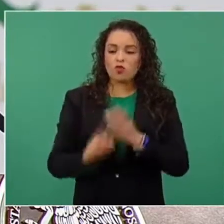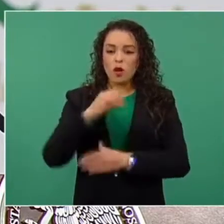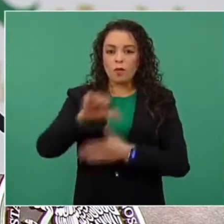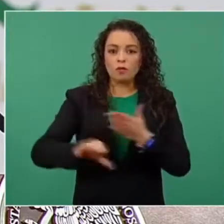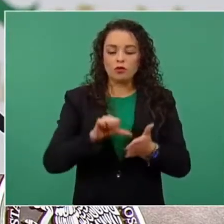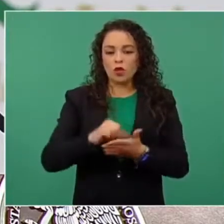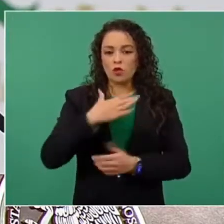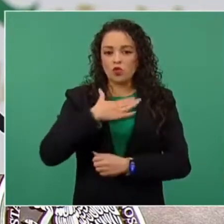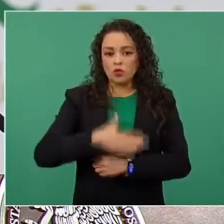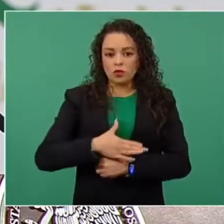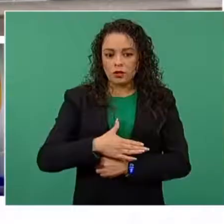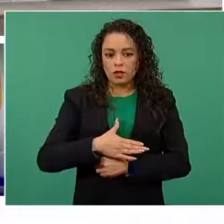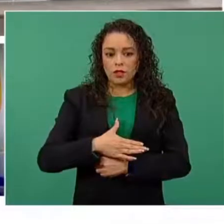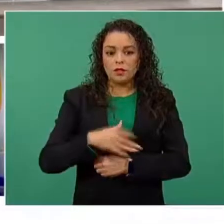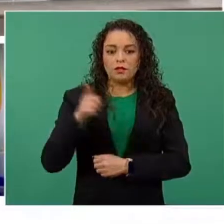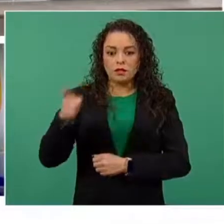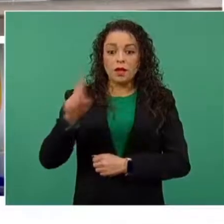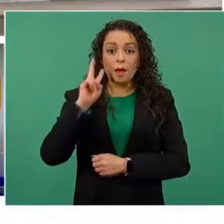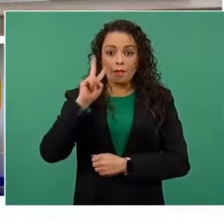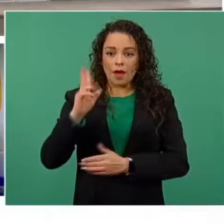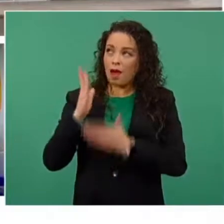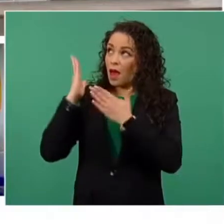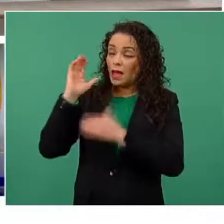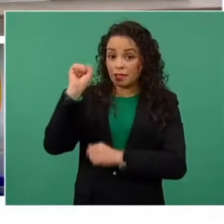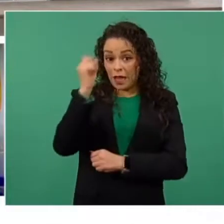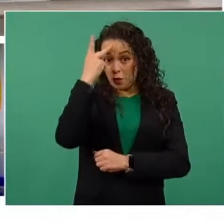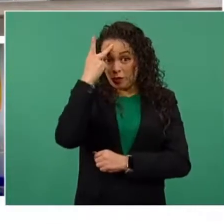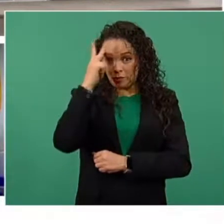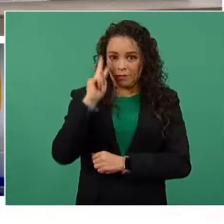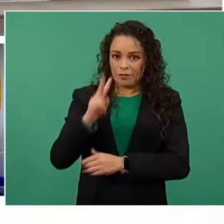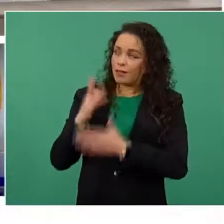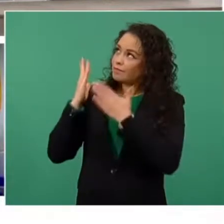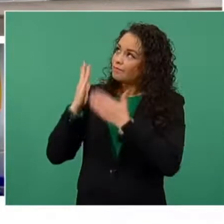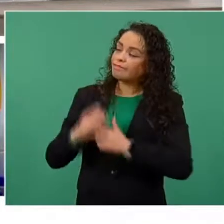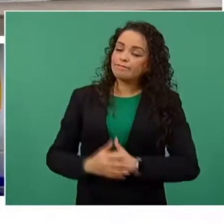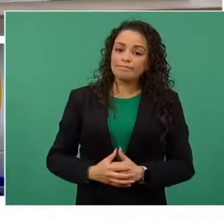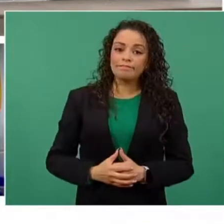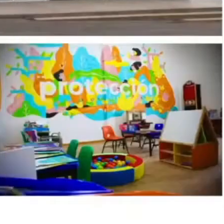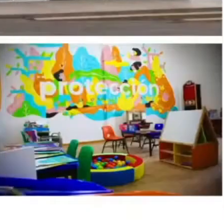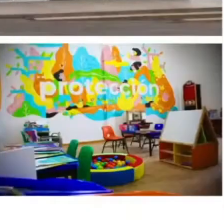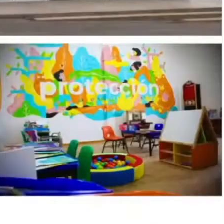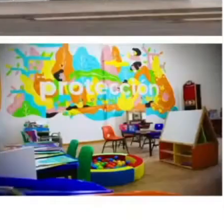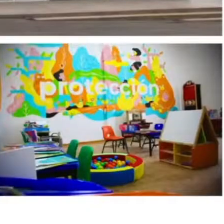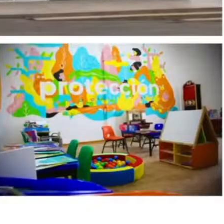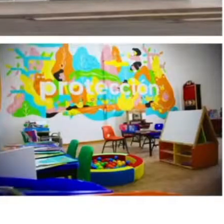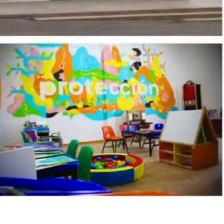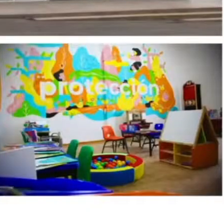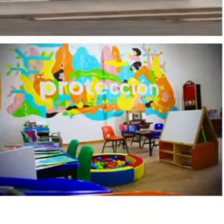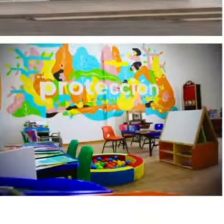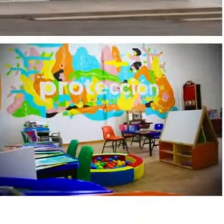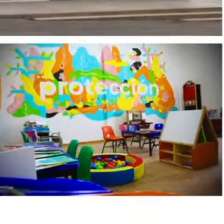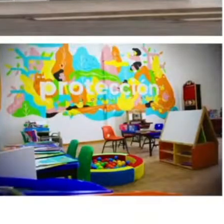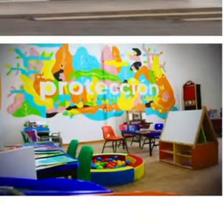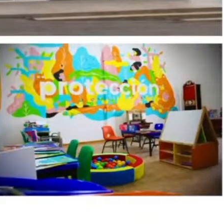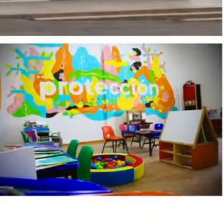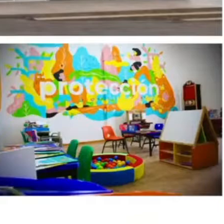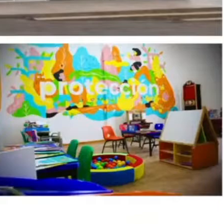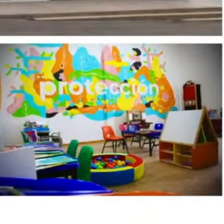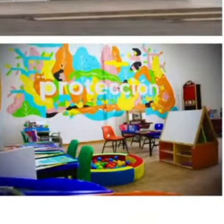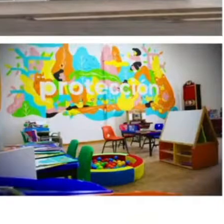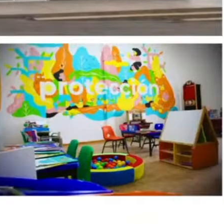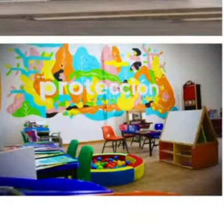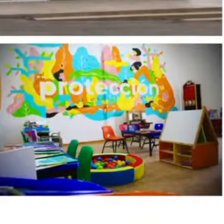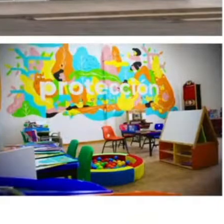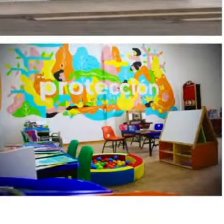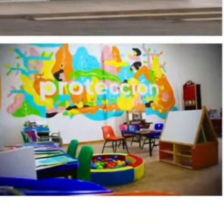mujeres, el de la imagen es el de San Luis Potosí y de otras regiones, que como ustedes lo han visto en estos años ha tenido un